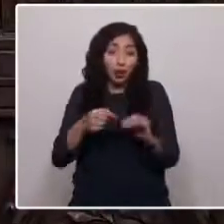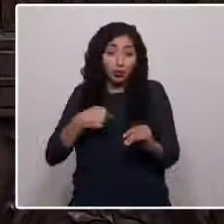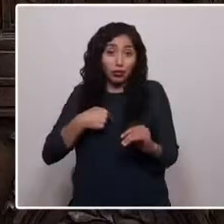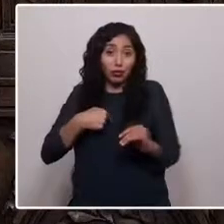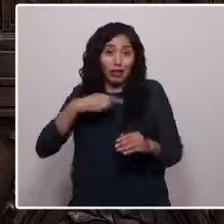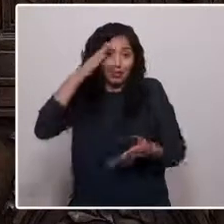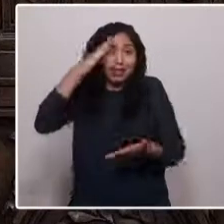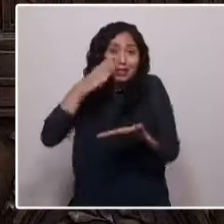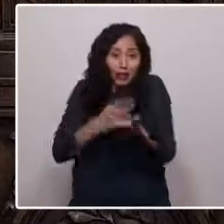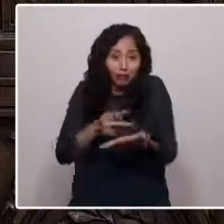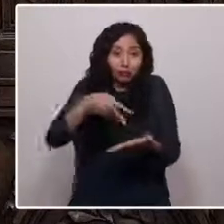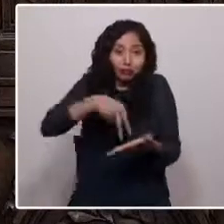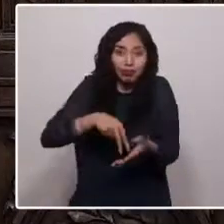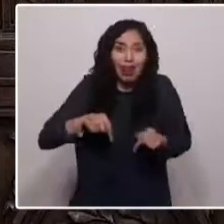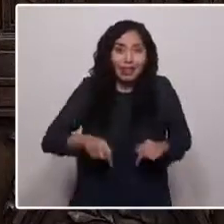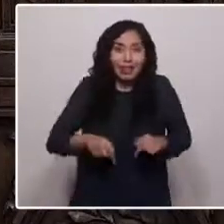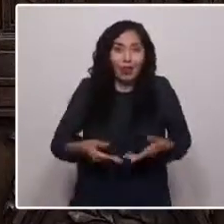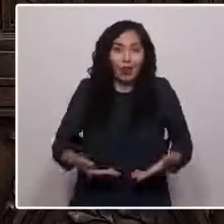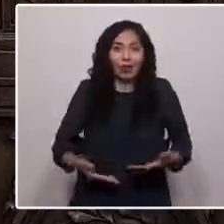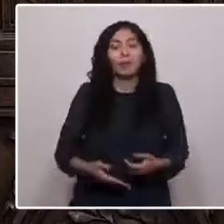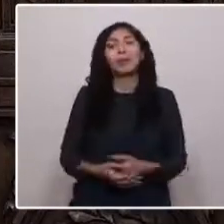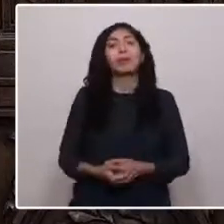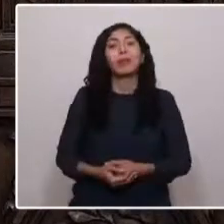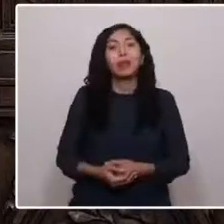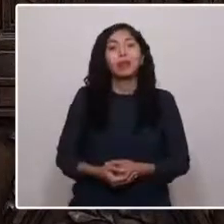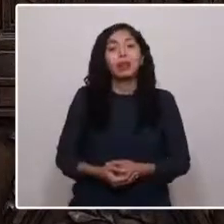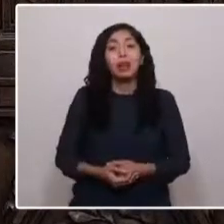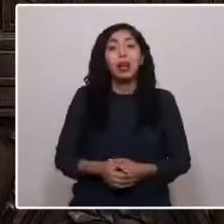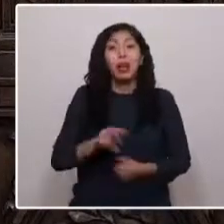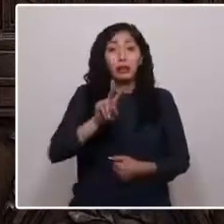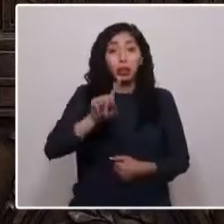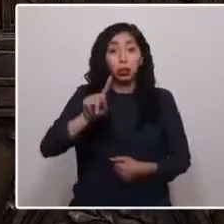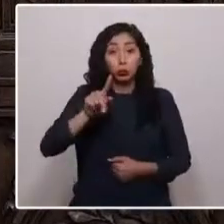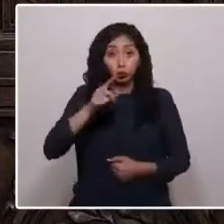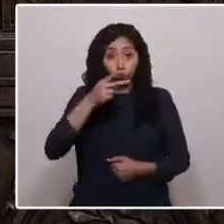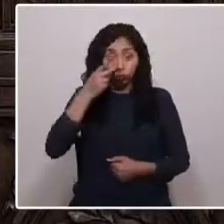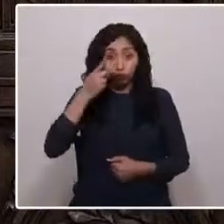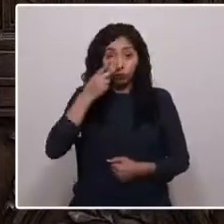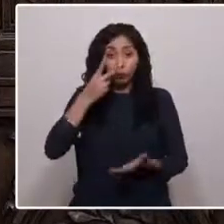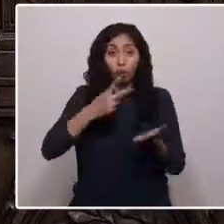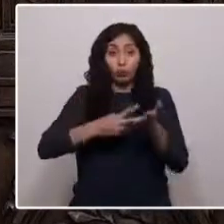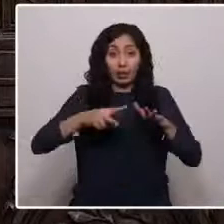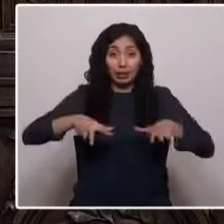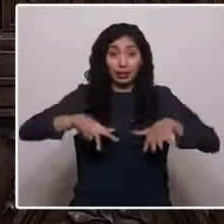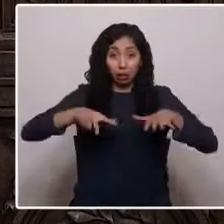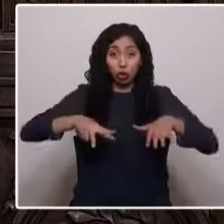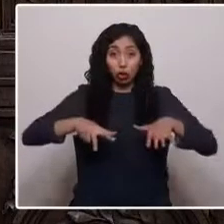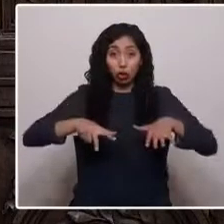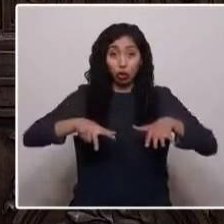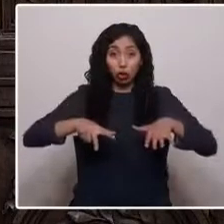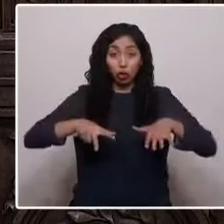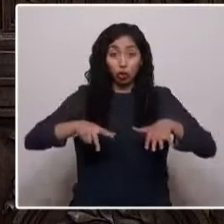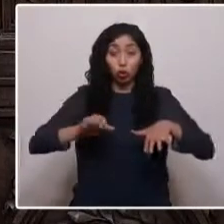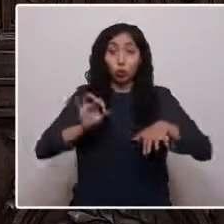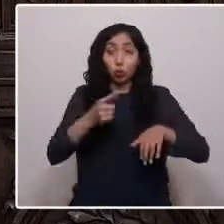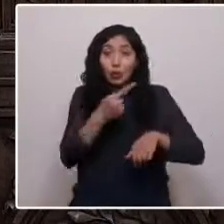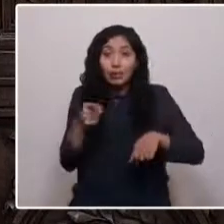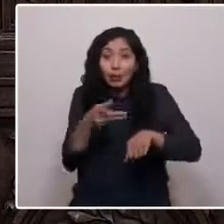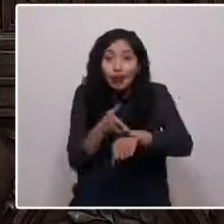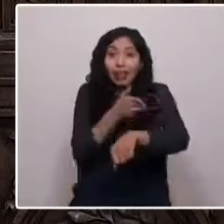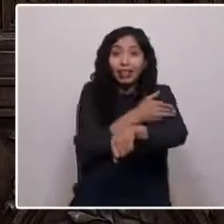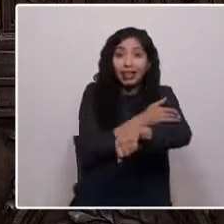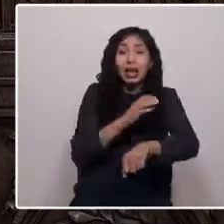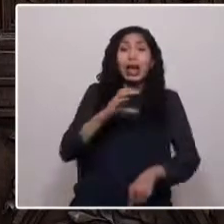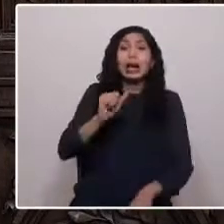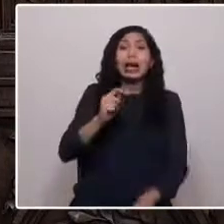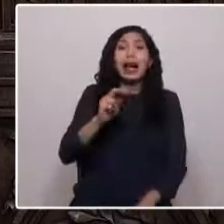estar aquí hoy día. Y dice, el 21 de noviembre del año 2018, una semana después de la muerte de Camilo Catrillanca en